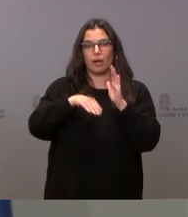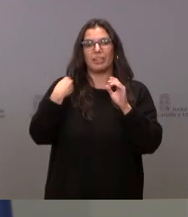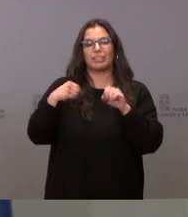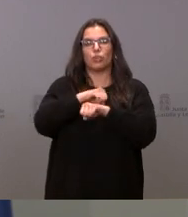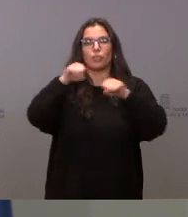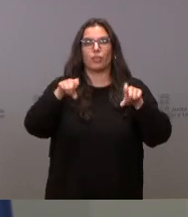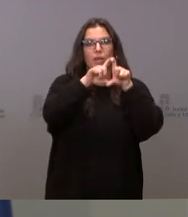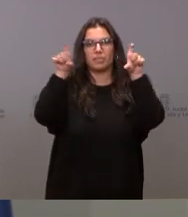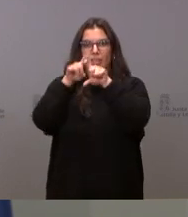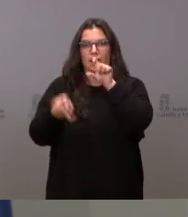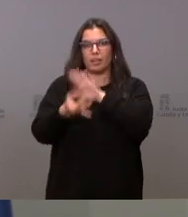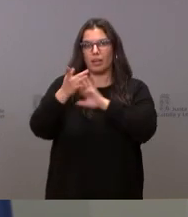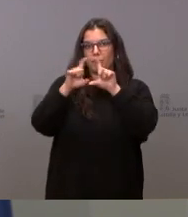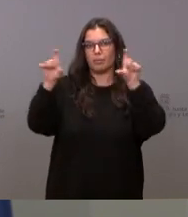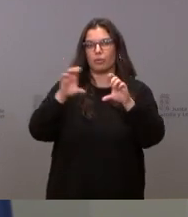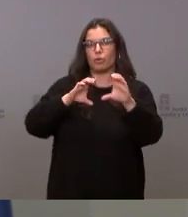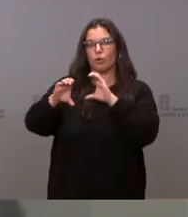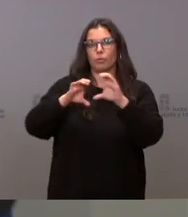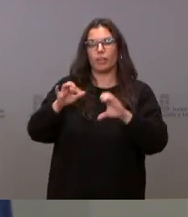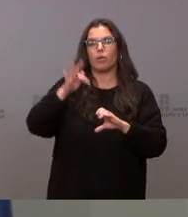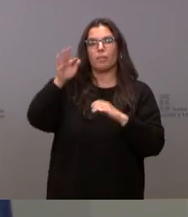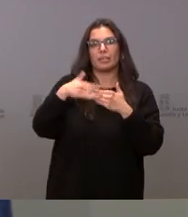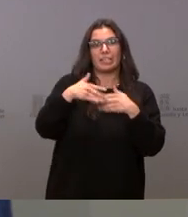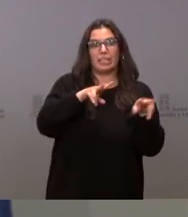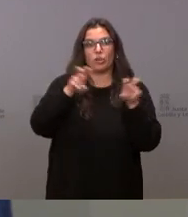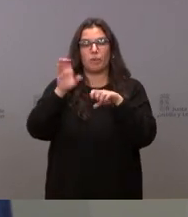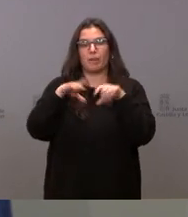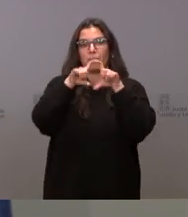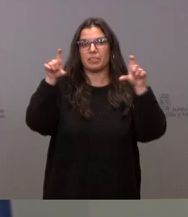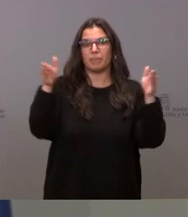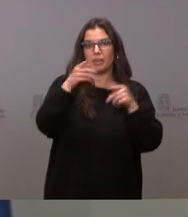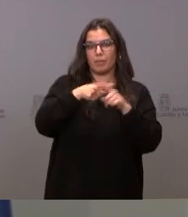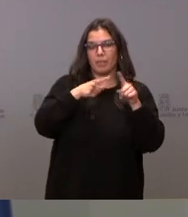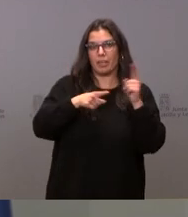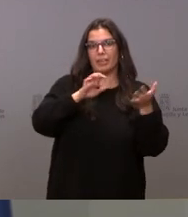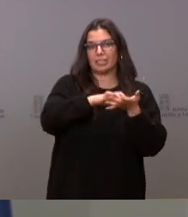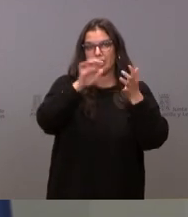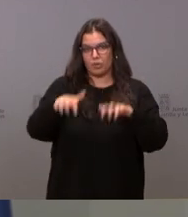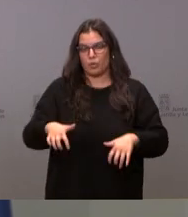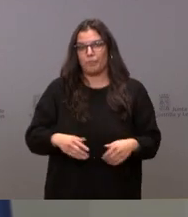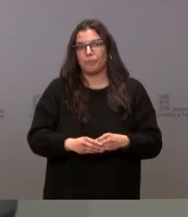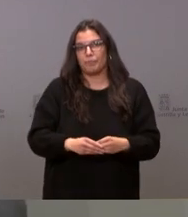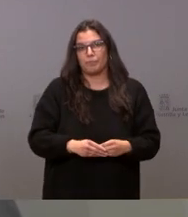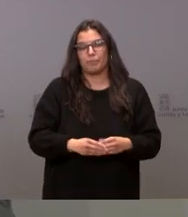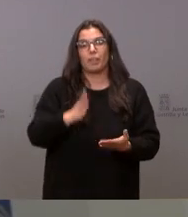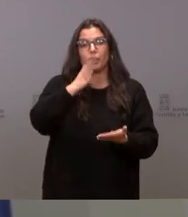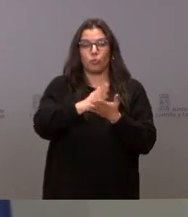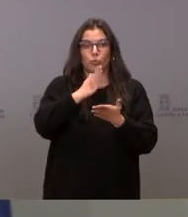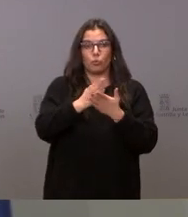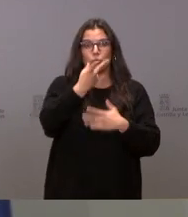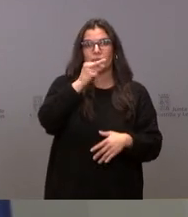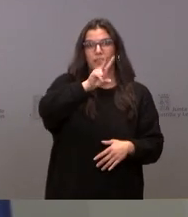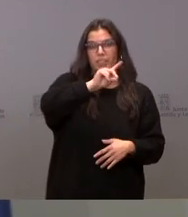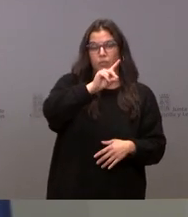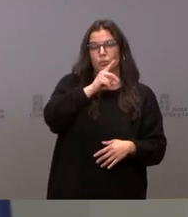Empresarial, Emprendimiento, Comunicación e Innova para Pymes de Castilla y León del curso 2021